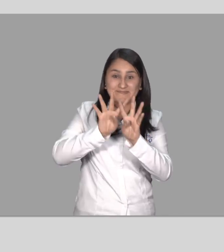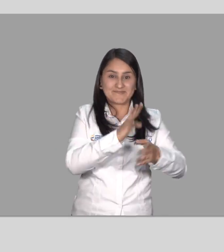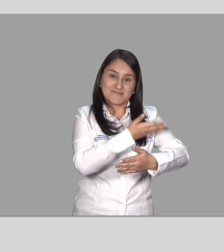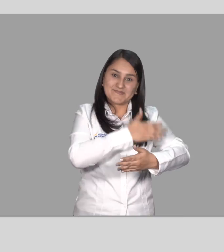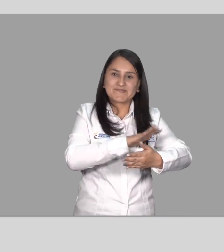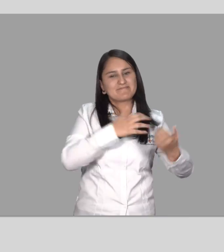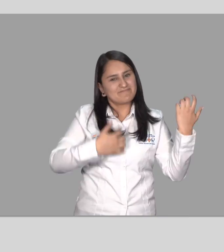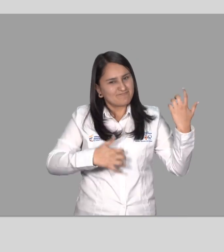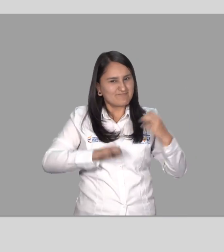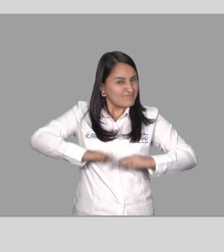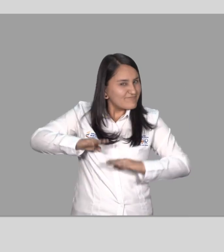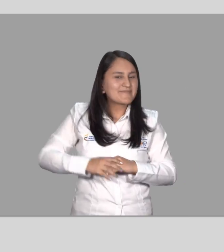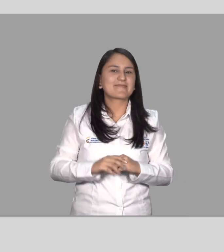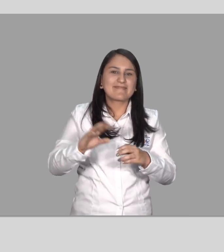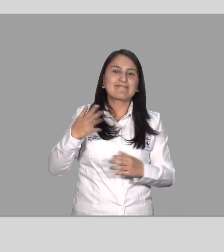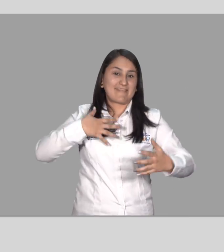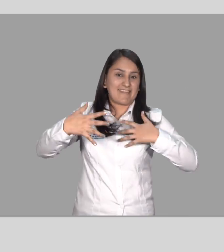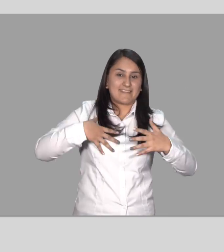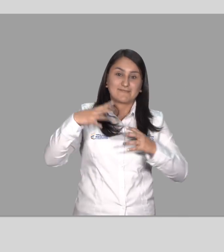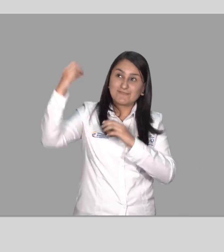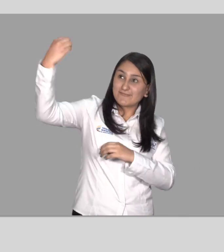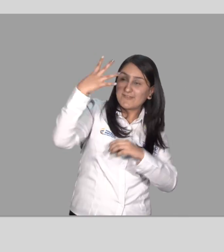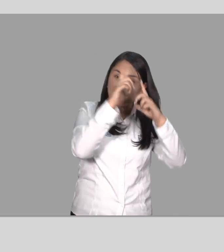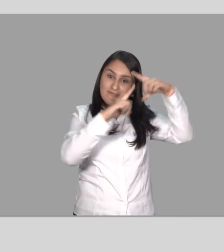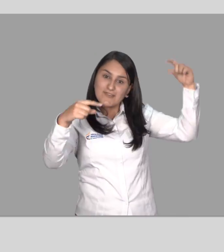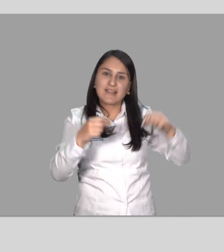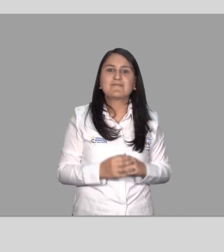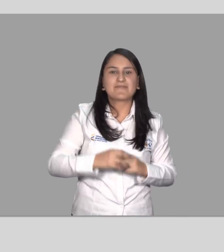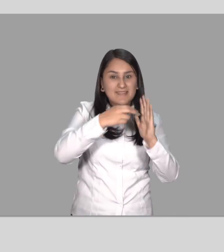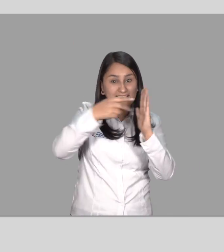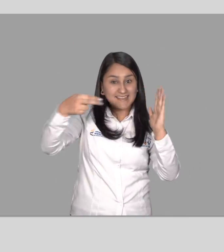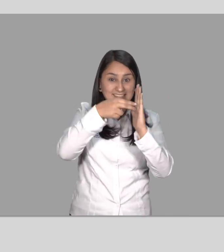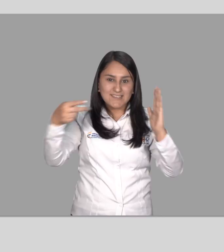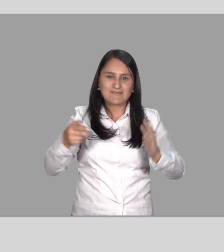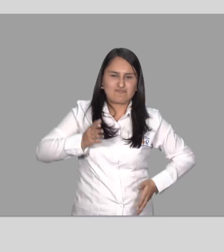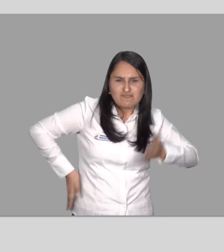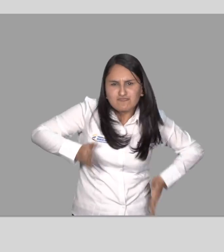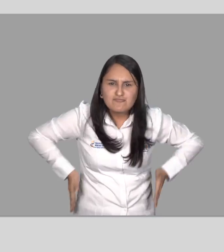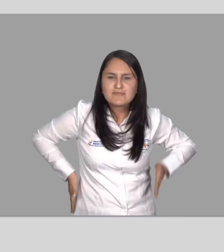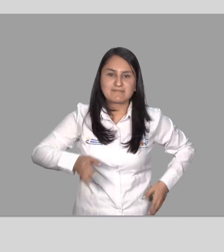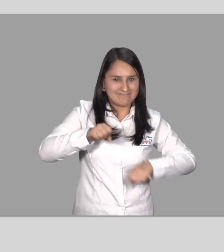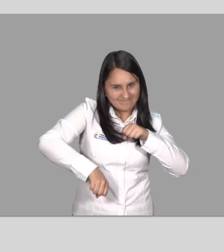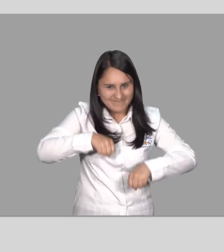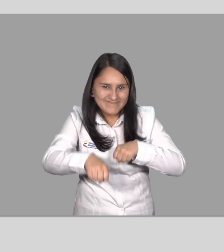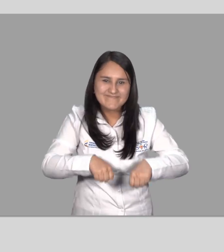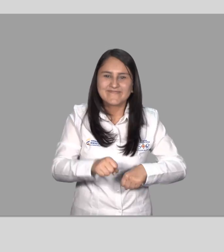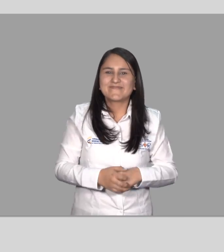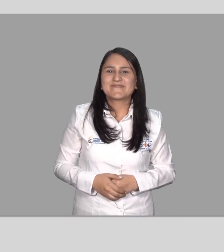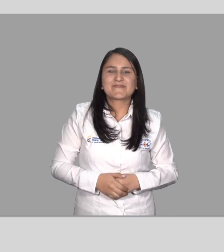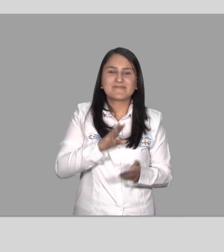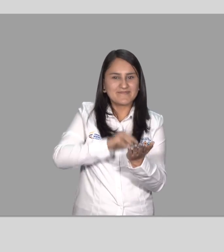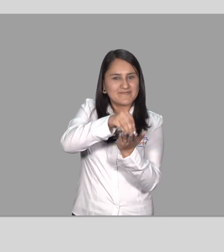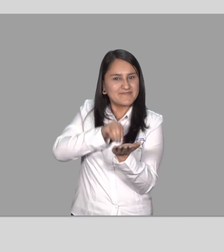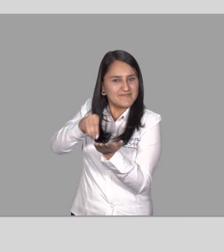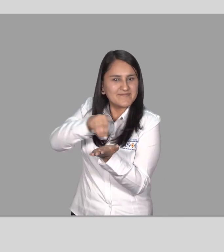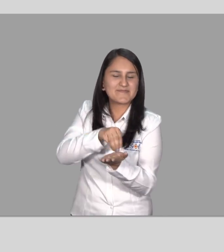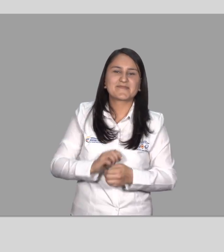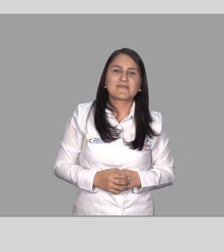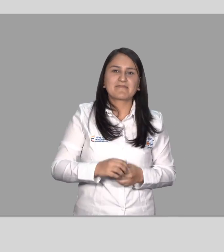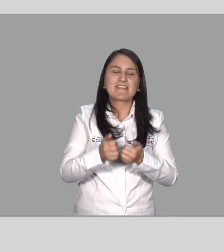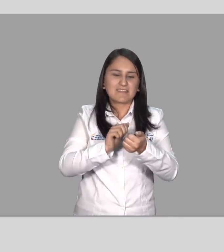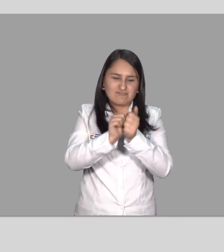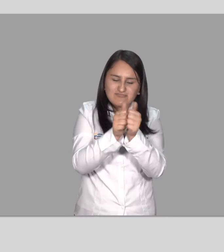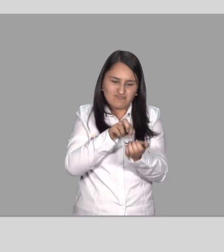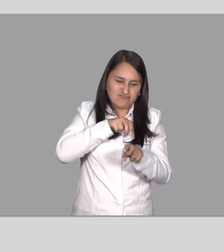destacan los grupos de coral e instrumental De teatro, sol y luna, natación, atletismo, ciclismo, ajedrez,